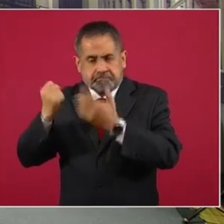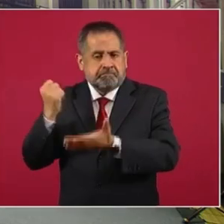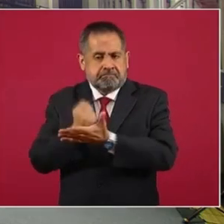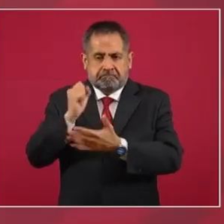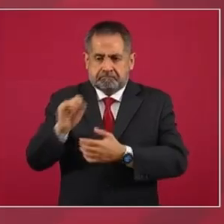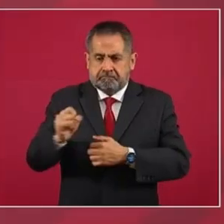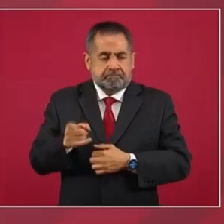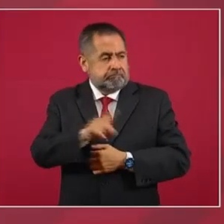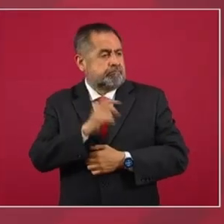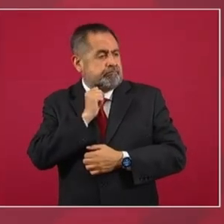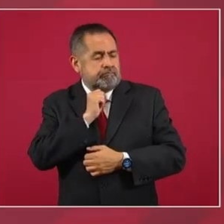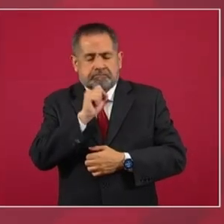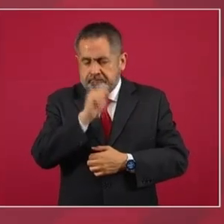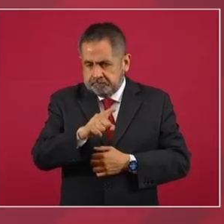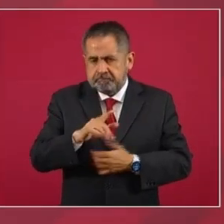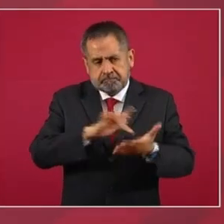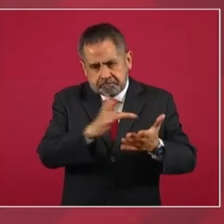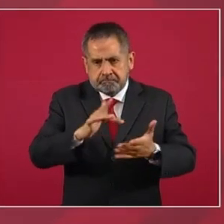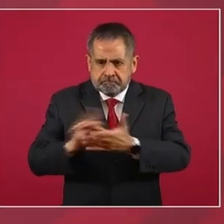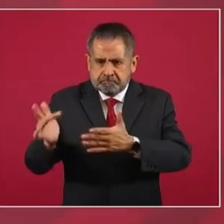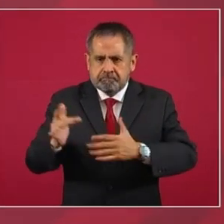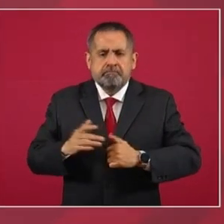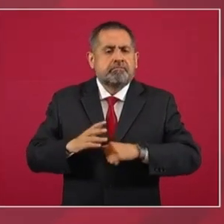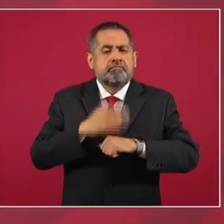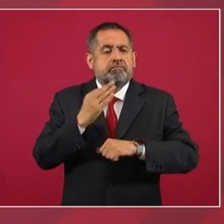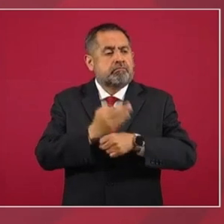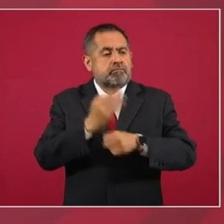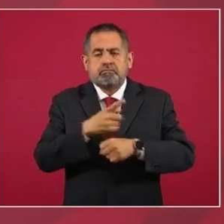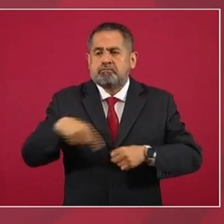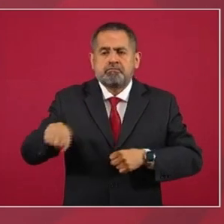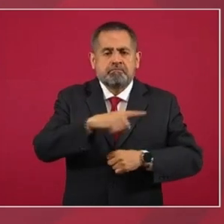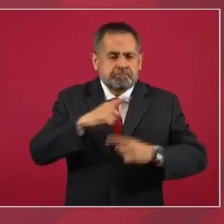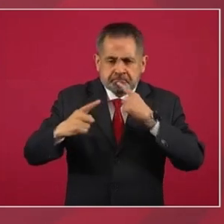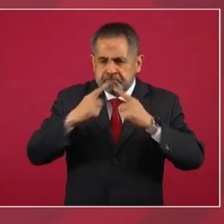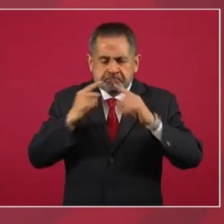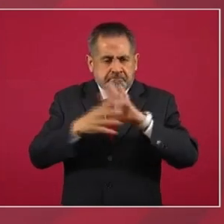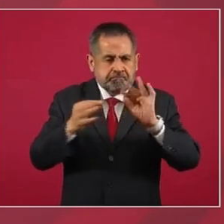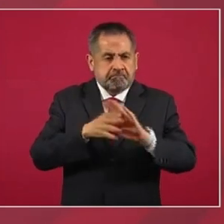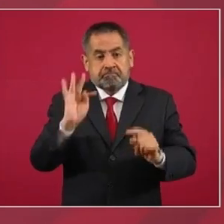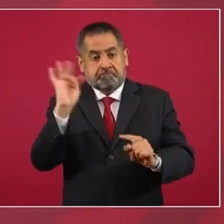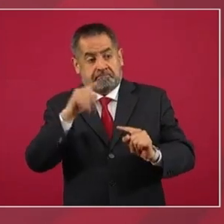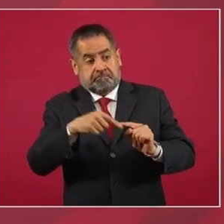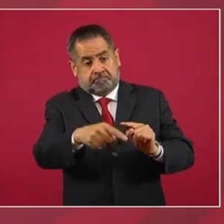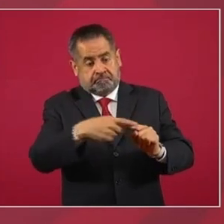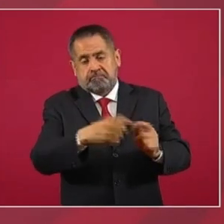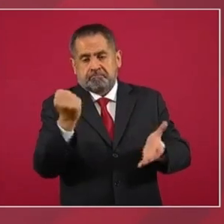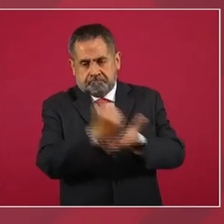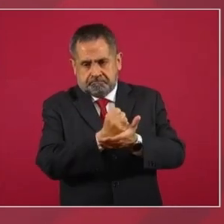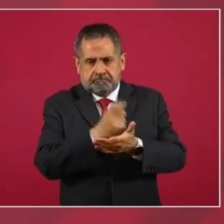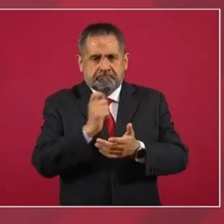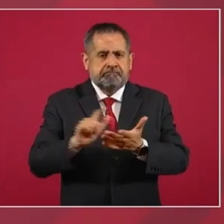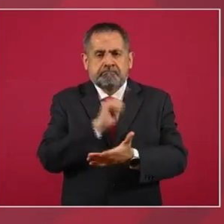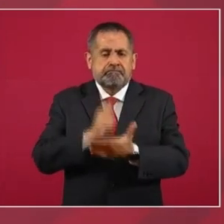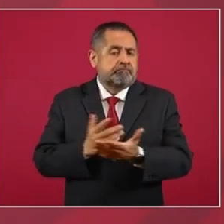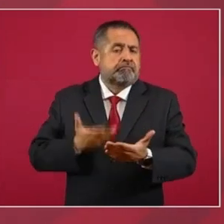discutiendo, analizando y en su caso aprobando estas reformas.